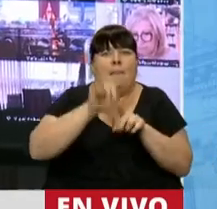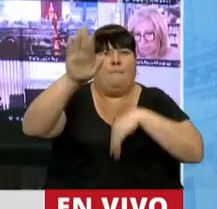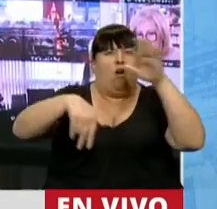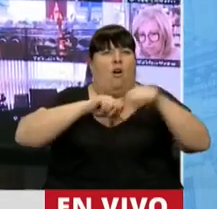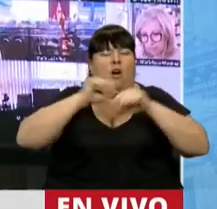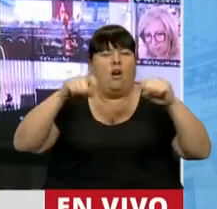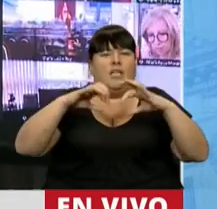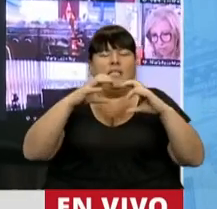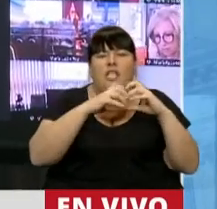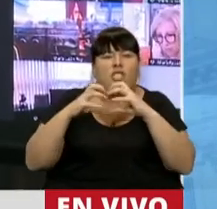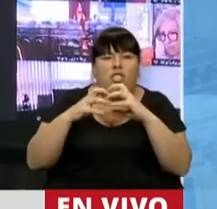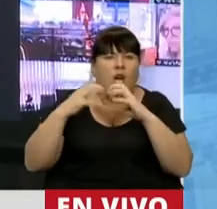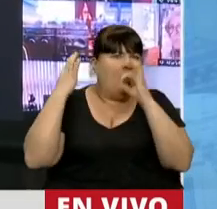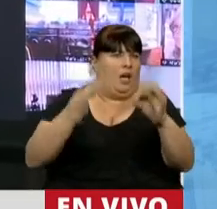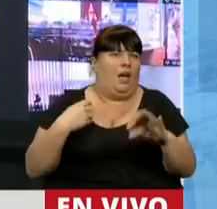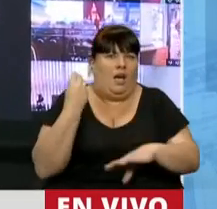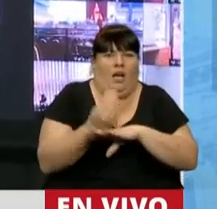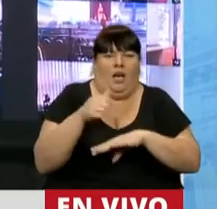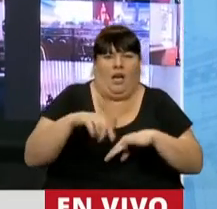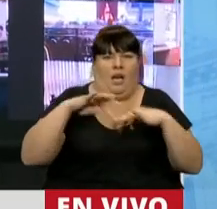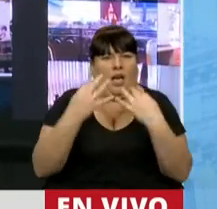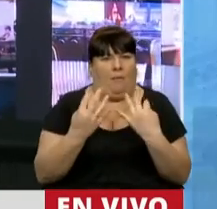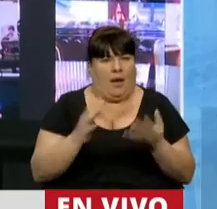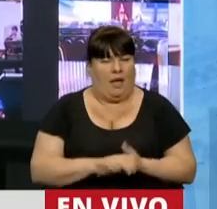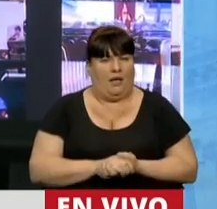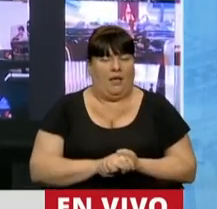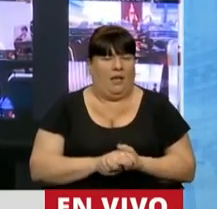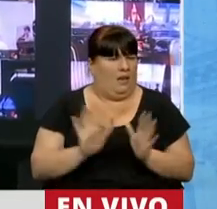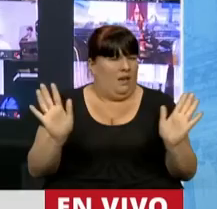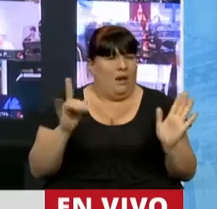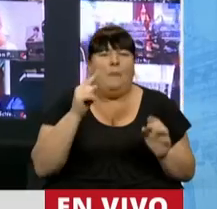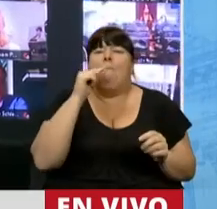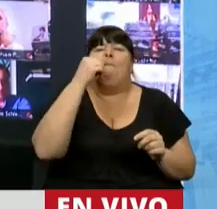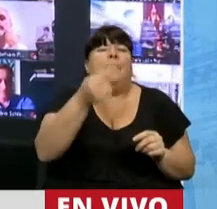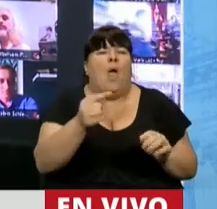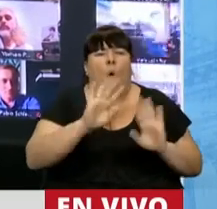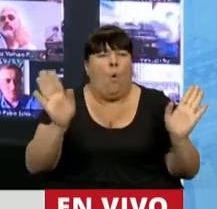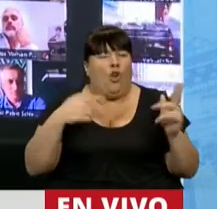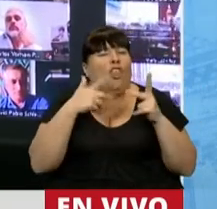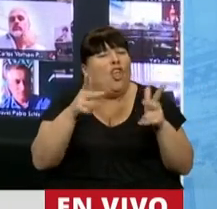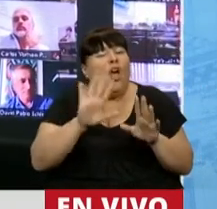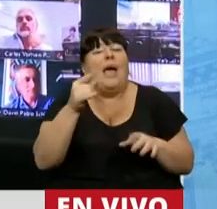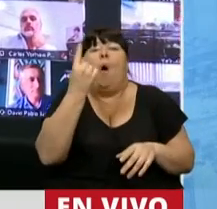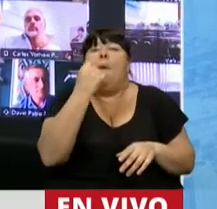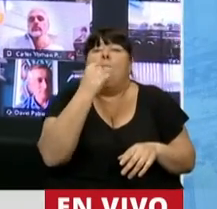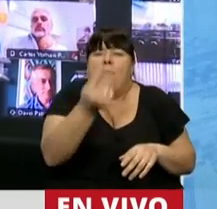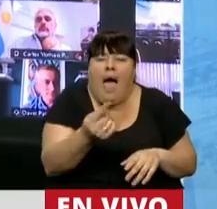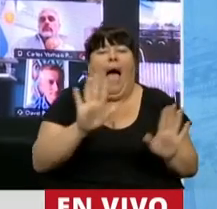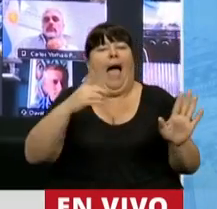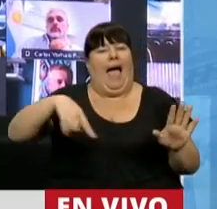convocatoria para llegar y hacernos presentes en la Cámara. Una simple consulta, como digo, hubiera